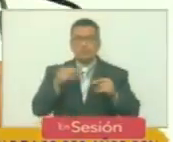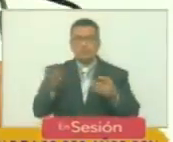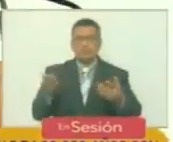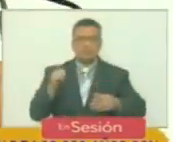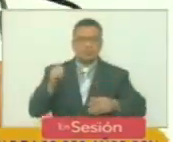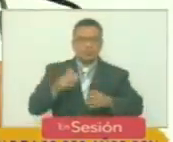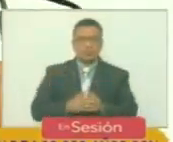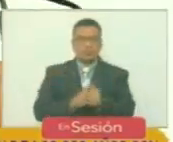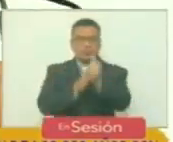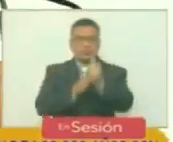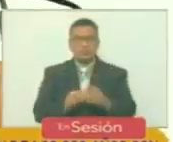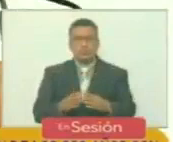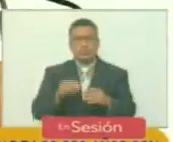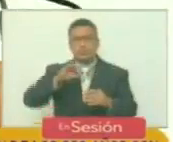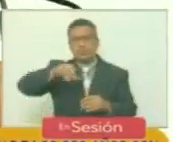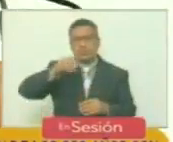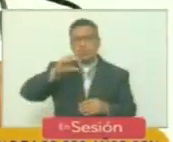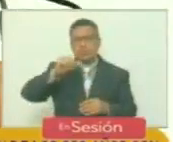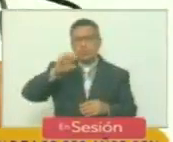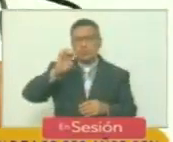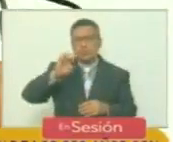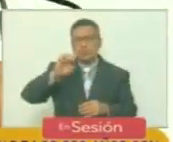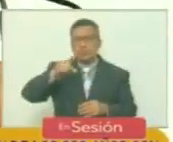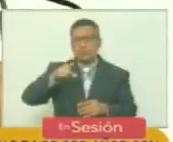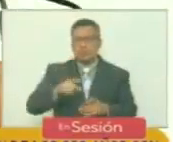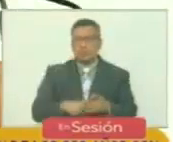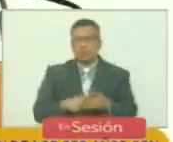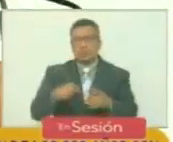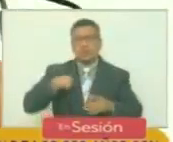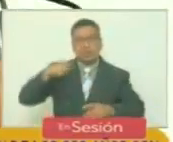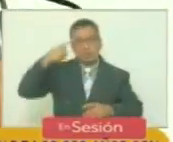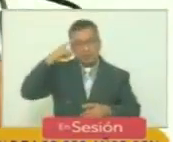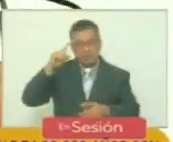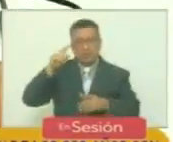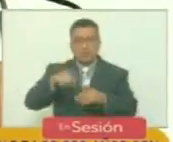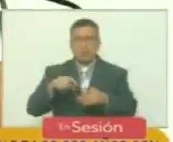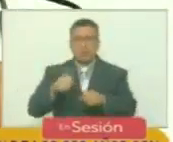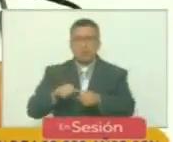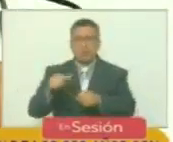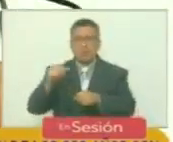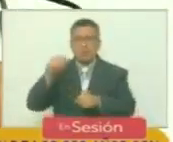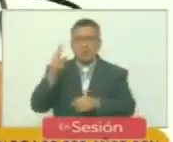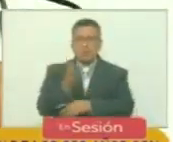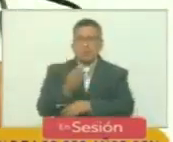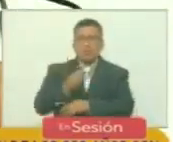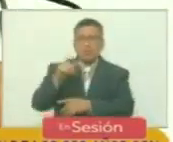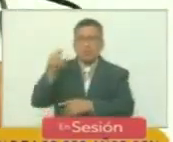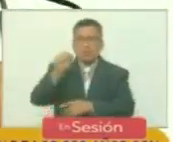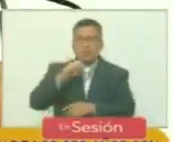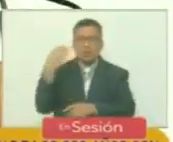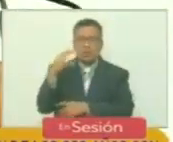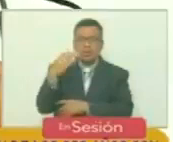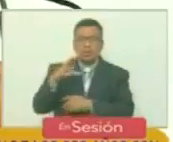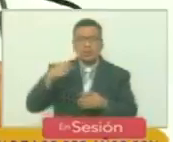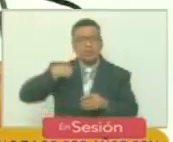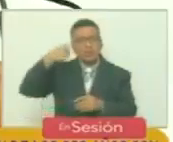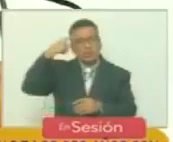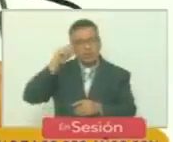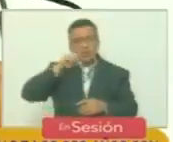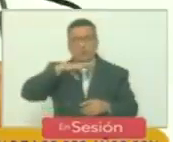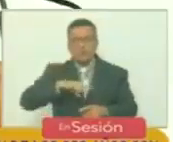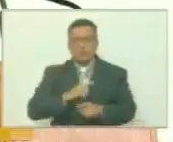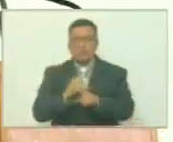conducción del almirante José Prudencio Padilla que aunque neogranadino de Río Hacha y aunque la historia en el